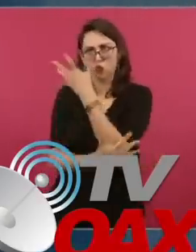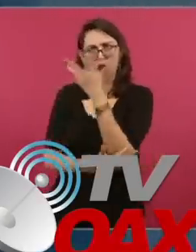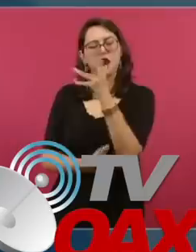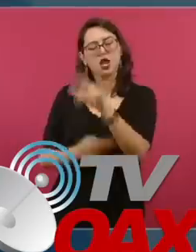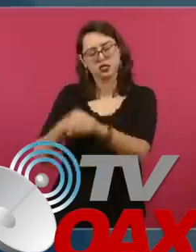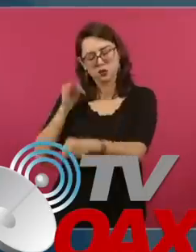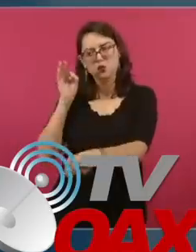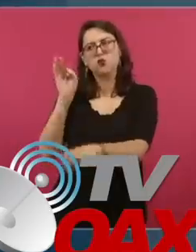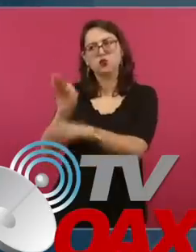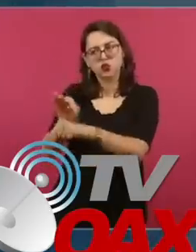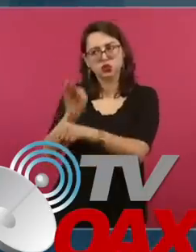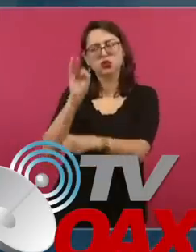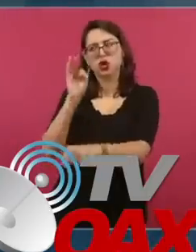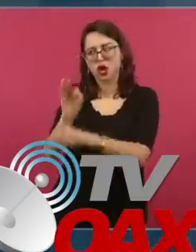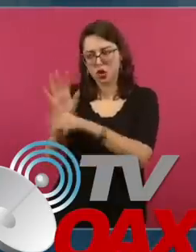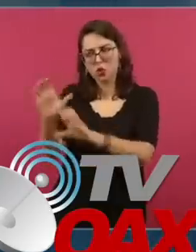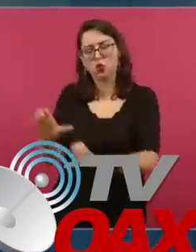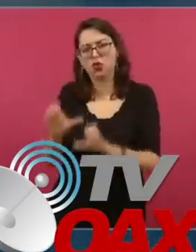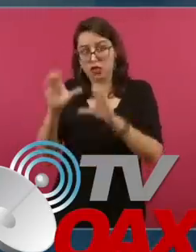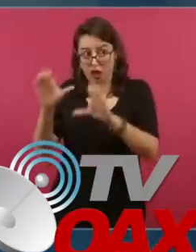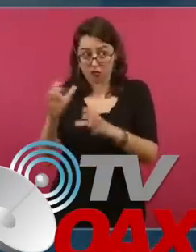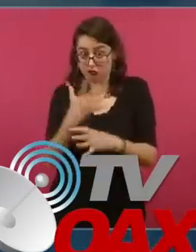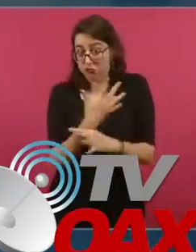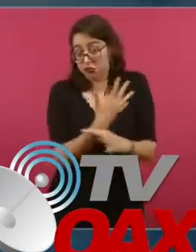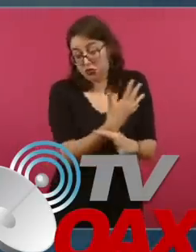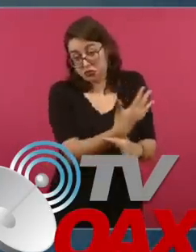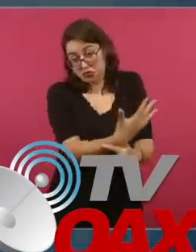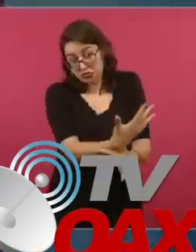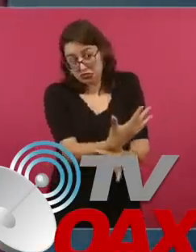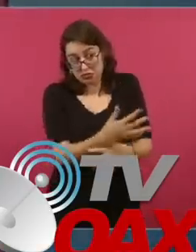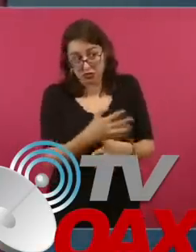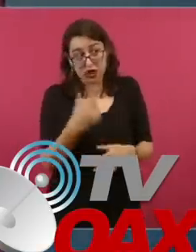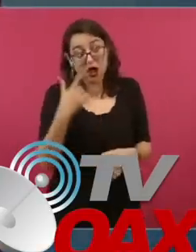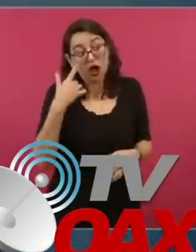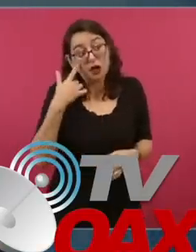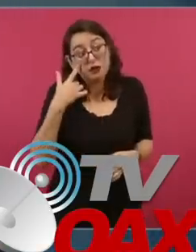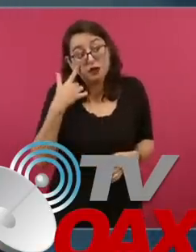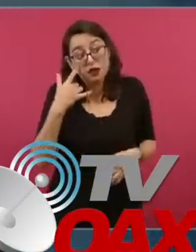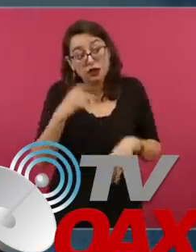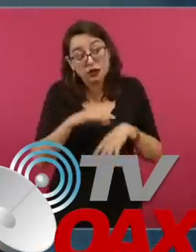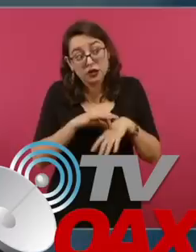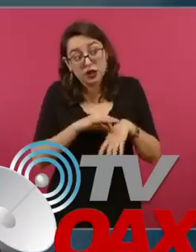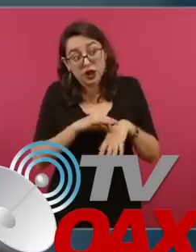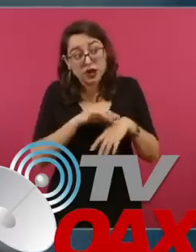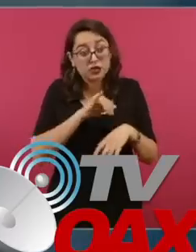estamos contribuyendo a evitar el cambio climático.